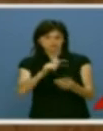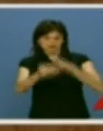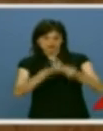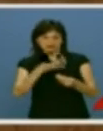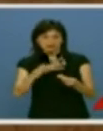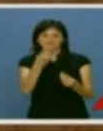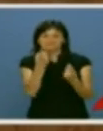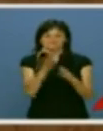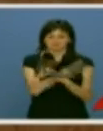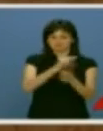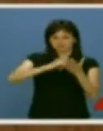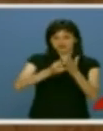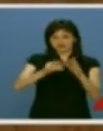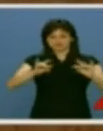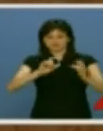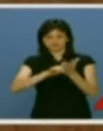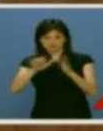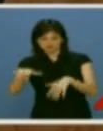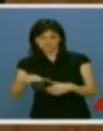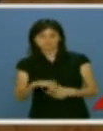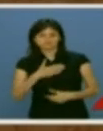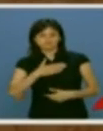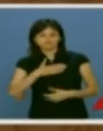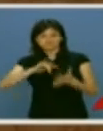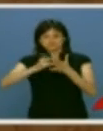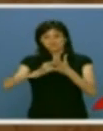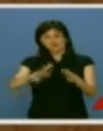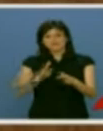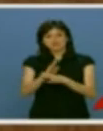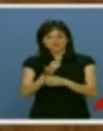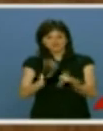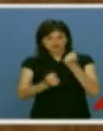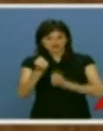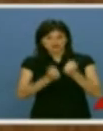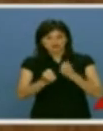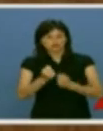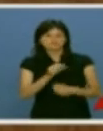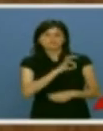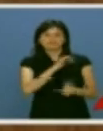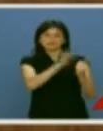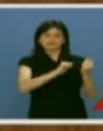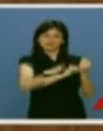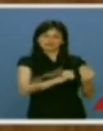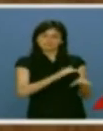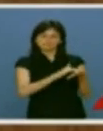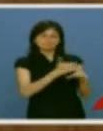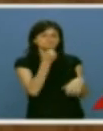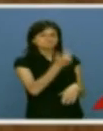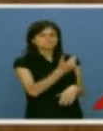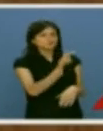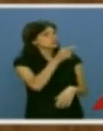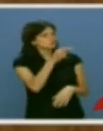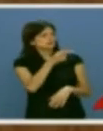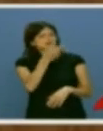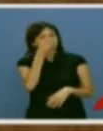anunciado plan regional. Seguiremos hablando de nuestro sistema financiero. Y en este asunto, señor Herrera, déjeme que le diga algo. Qué razón teníamos